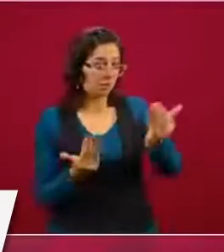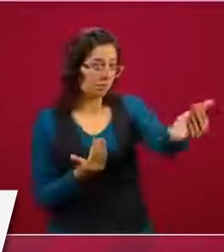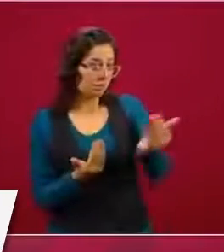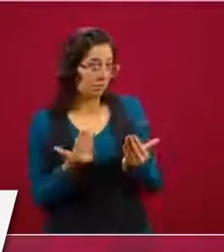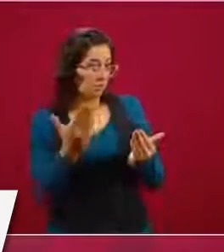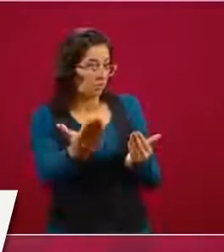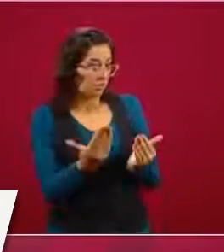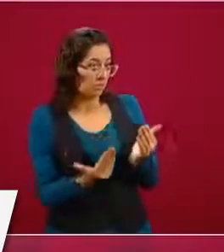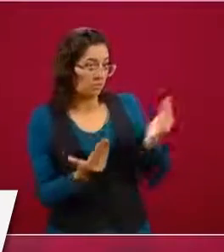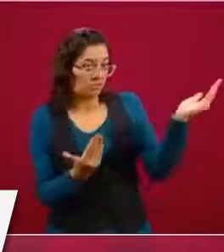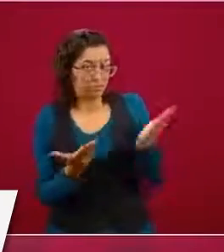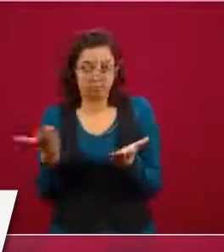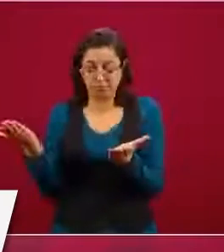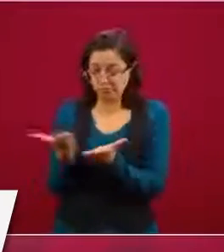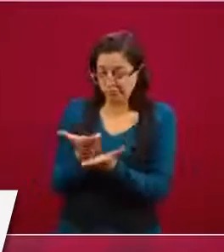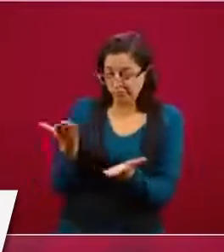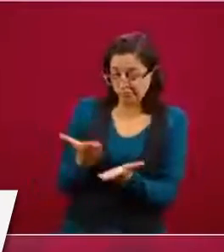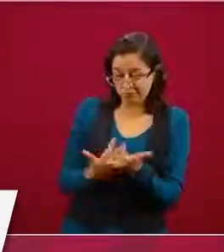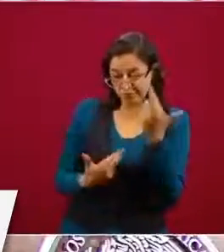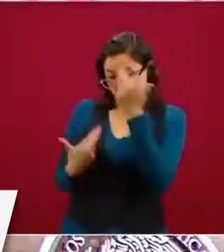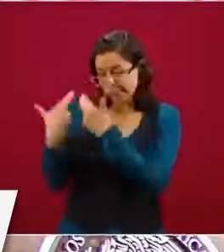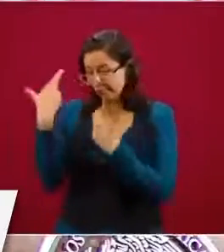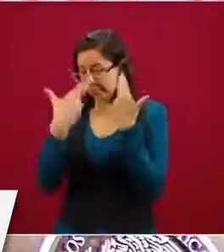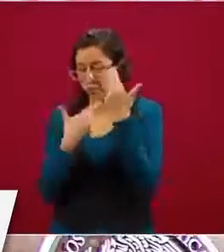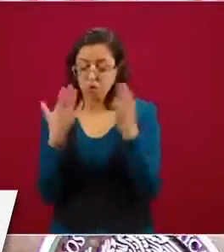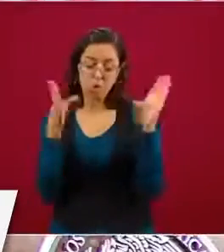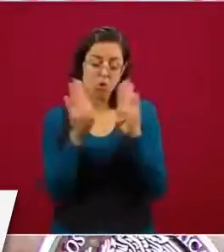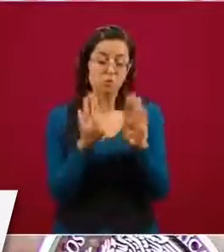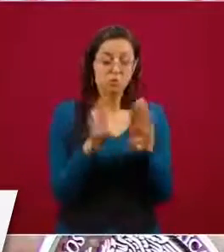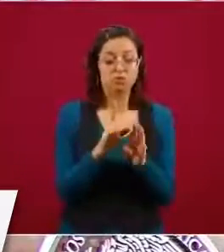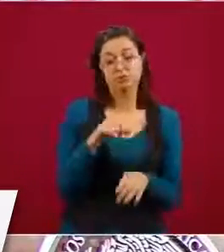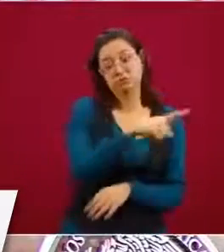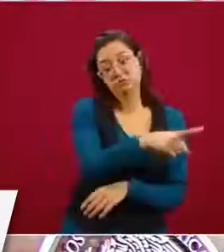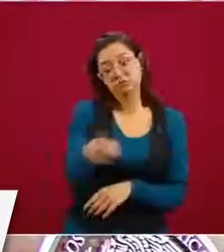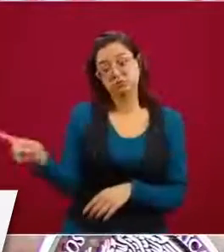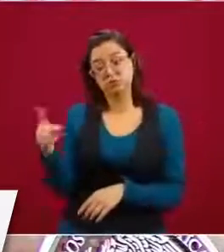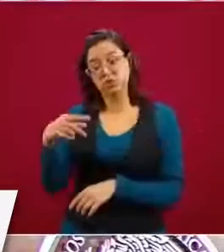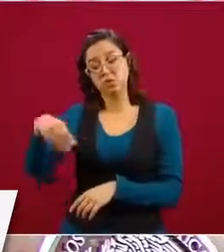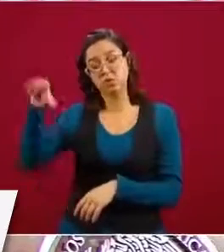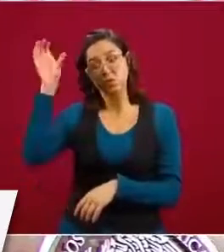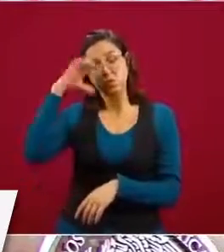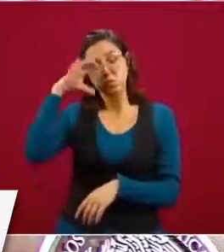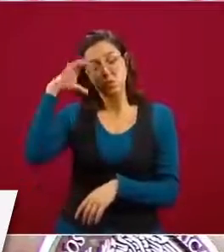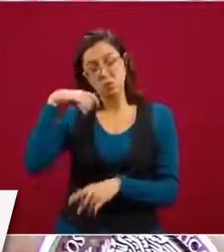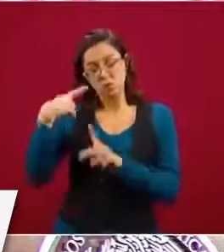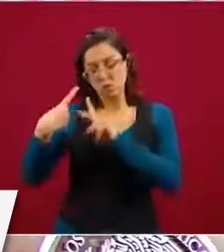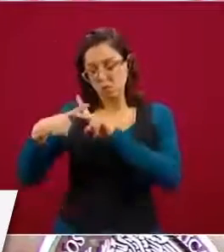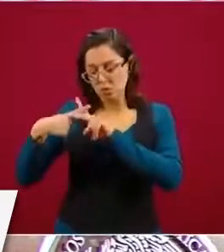a lo que se ha proyectado por los matemáticos, por los científicos. Entonces,